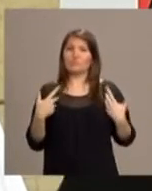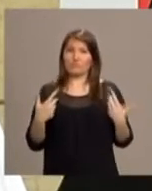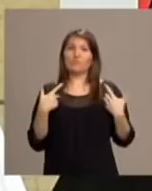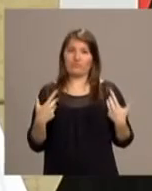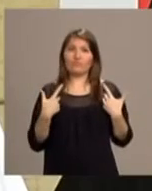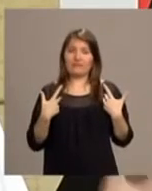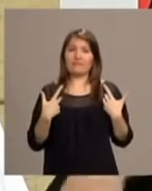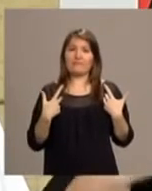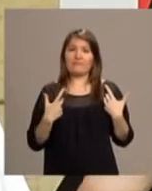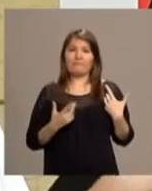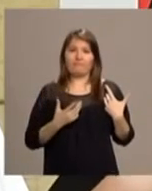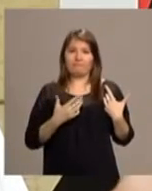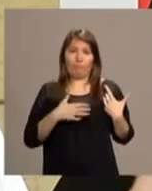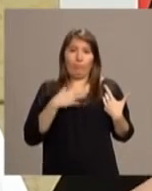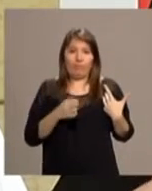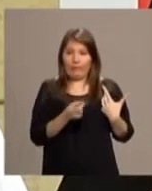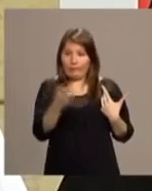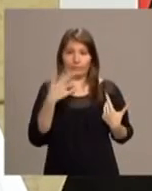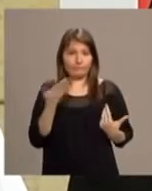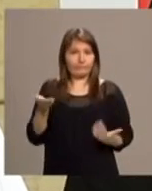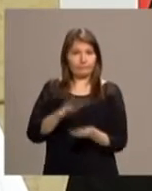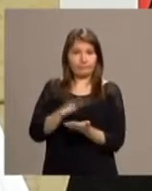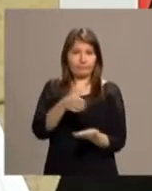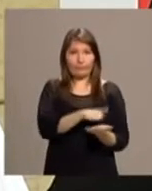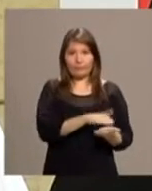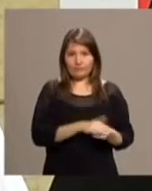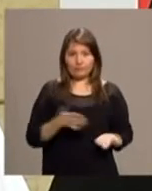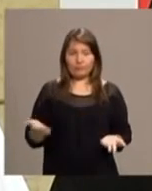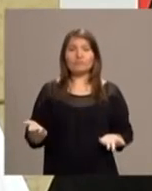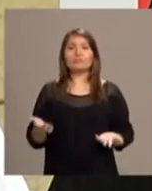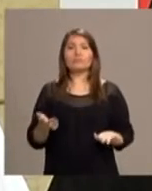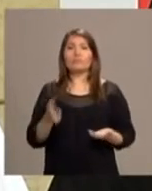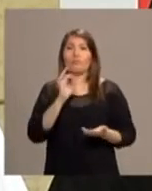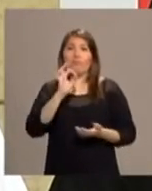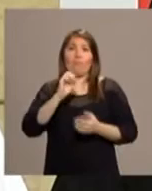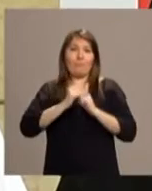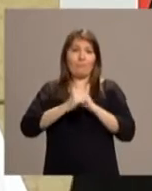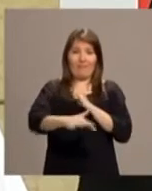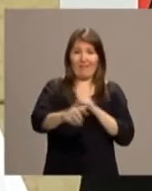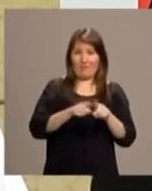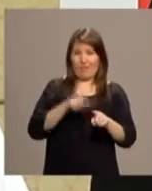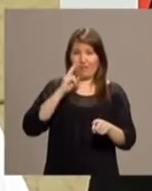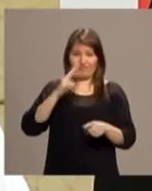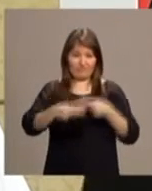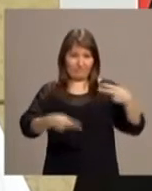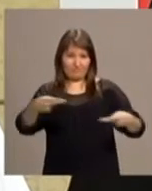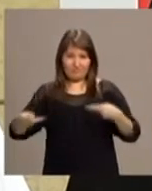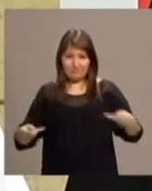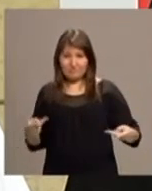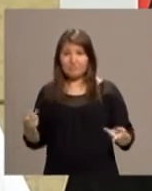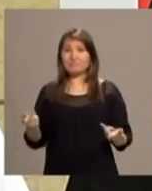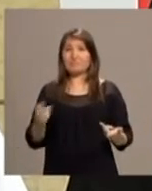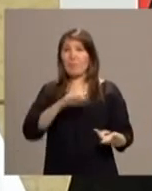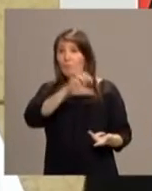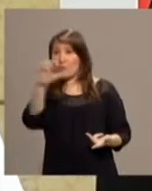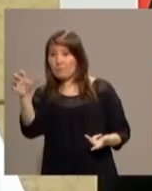quizá cadáveres, no en las playas de las arribadas de